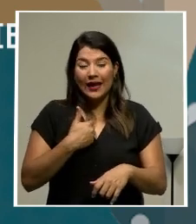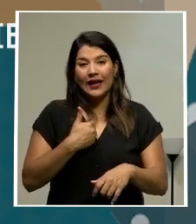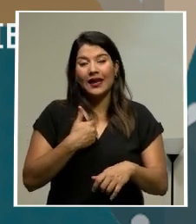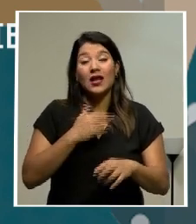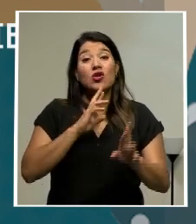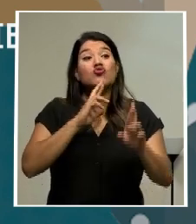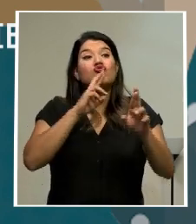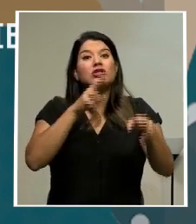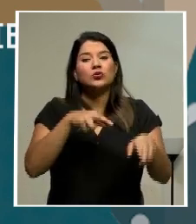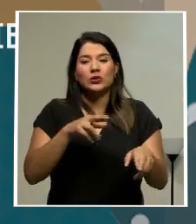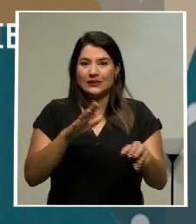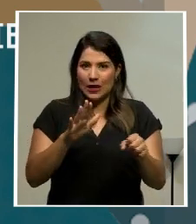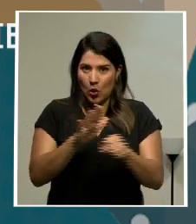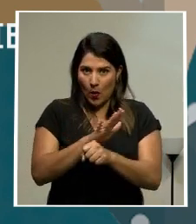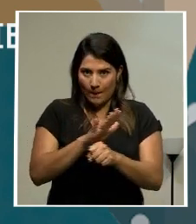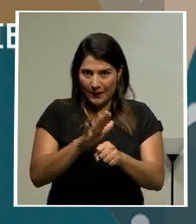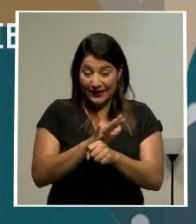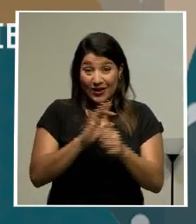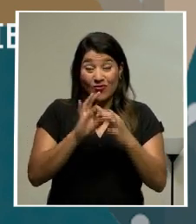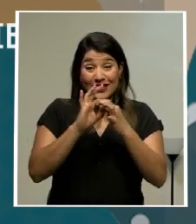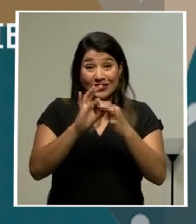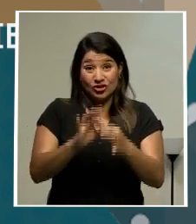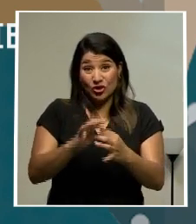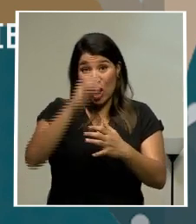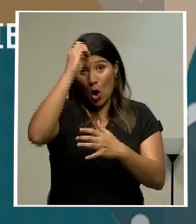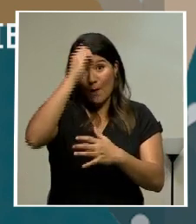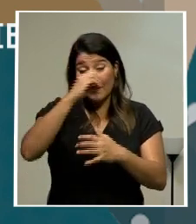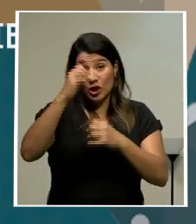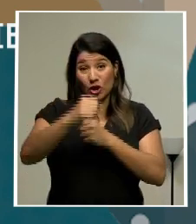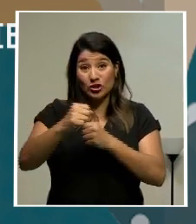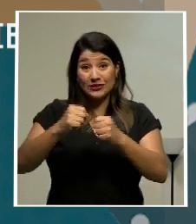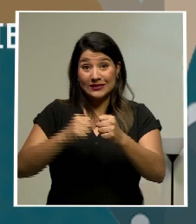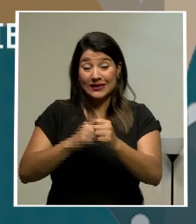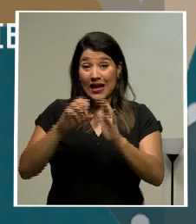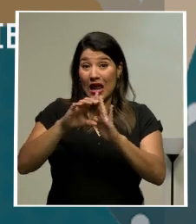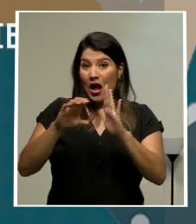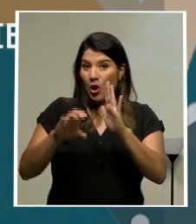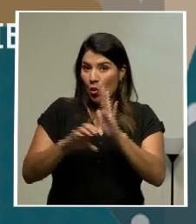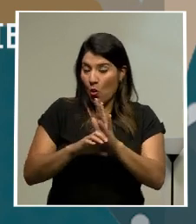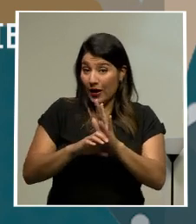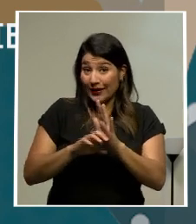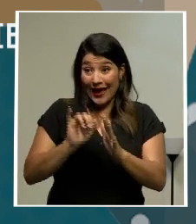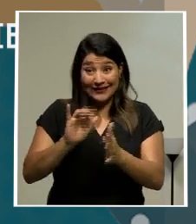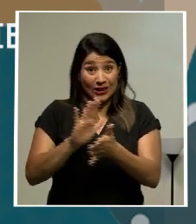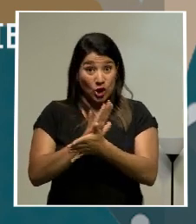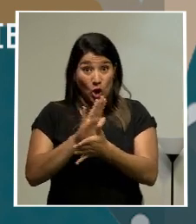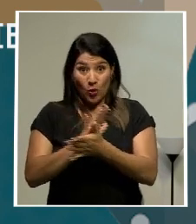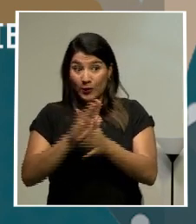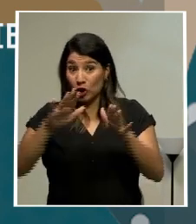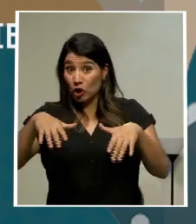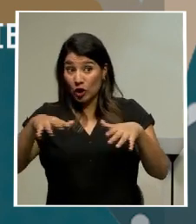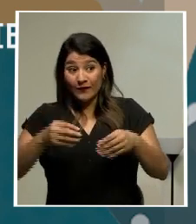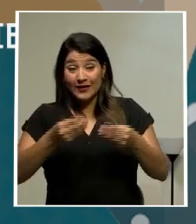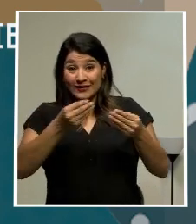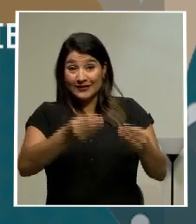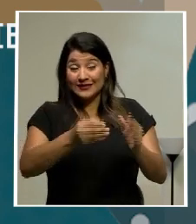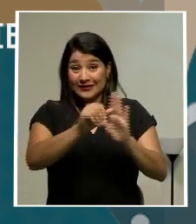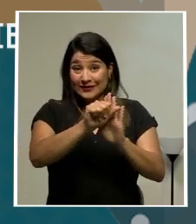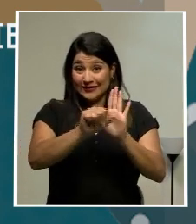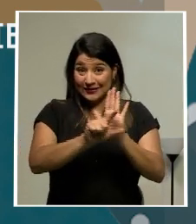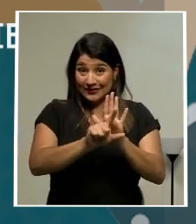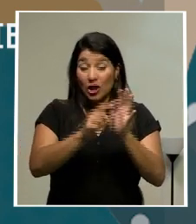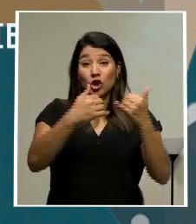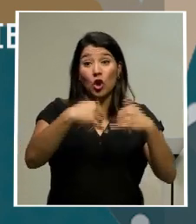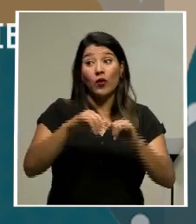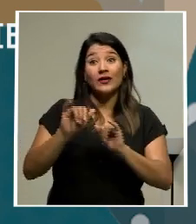resolución o esta opinión consultiva, la cual todavía no se encuentra en la Asamblea Legislativa y se mantiene en la